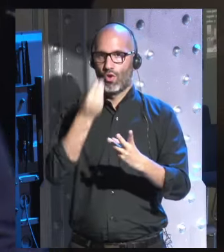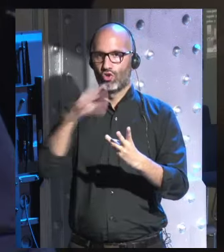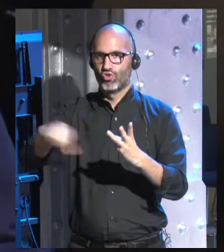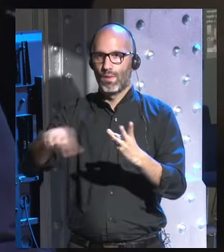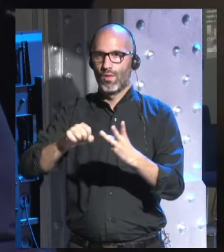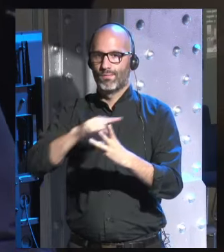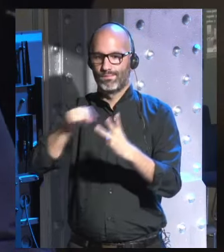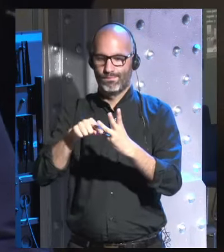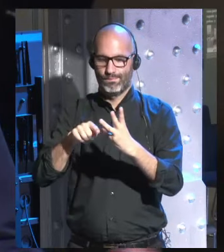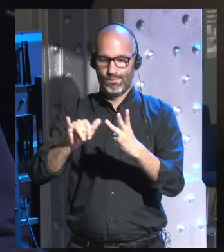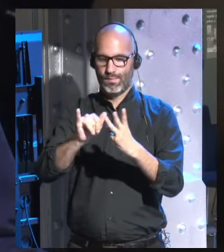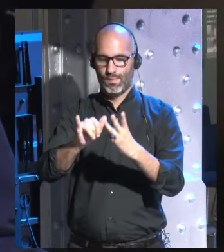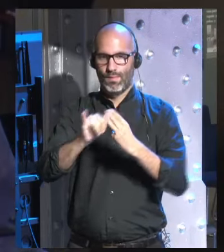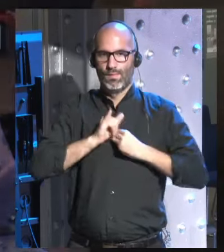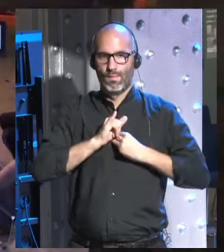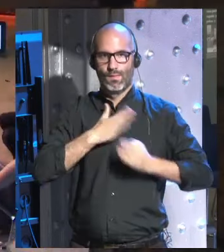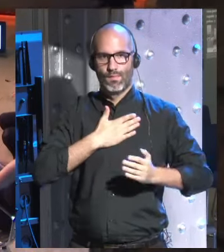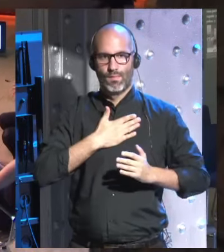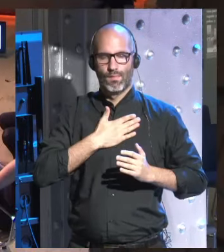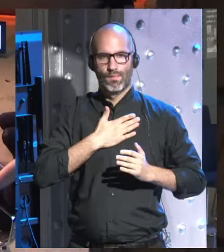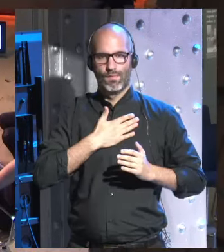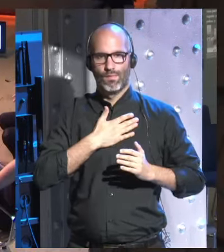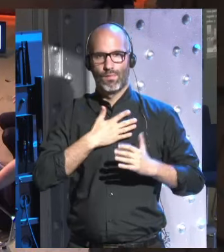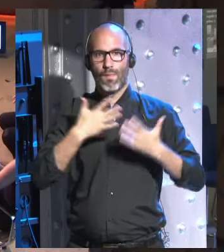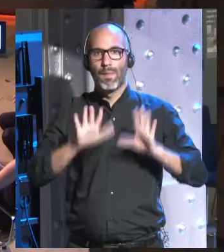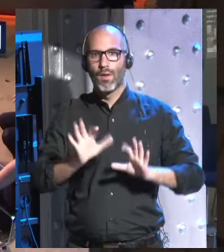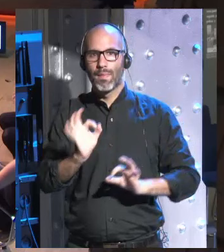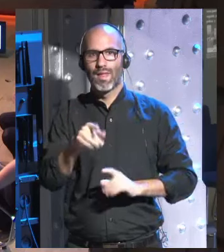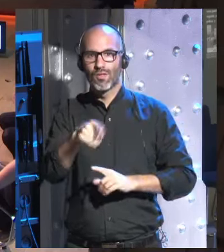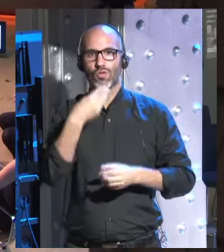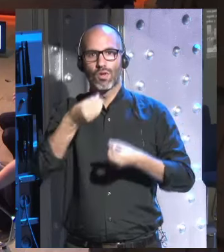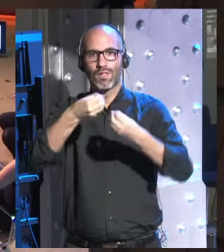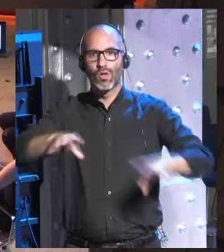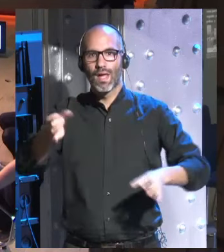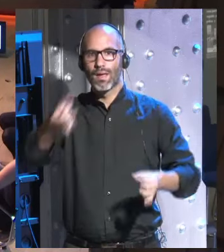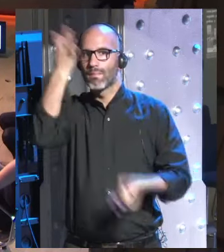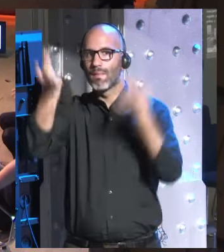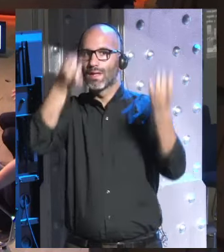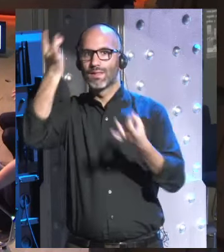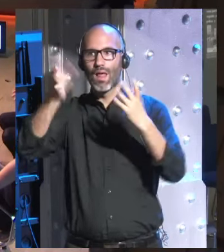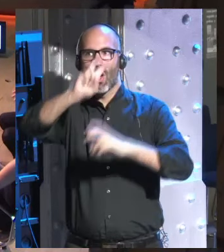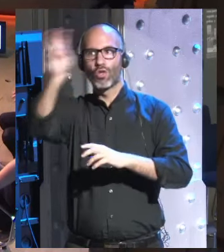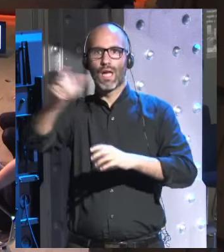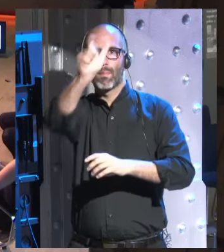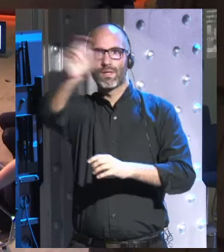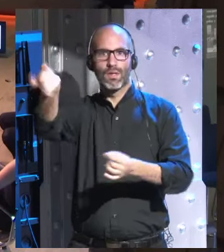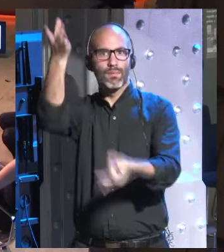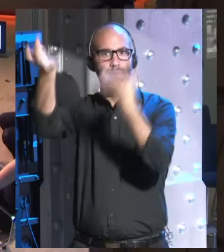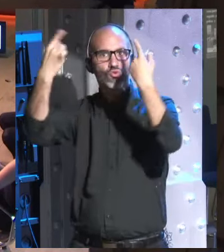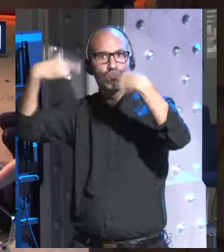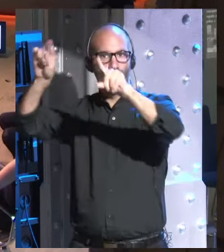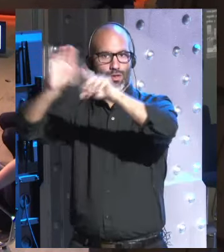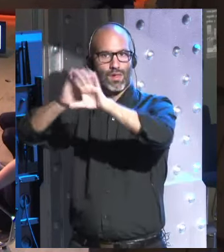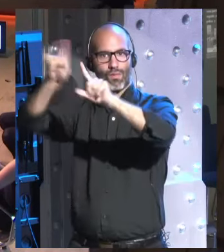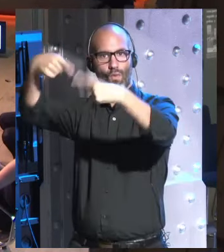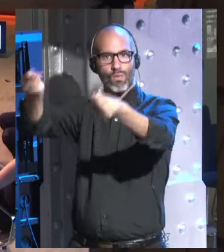pero de hecho estos son historias inventadas por seres humanos no es una realidad